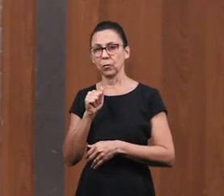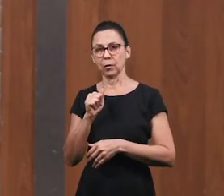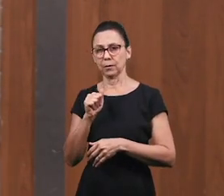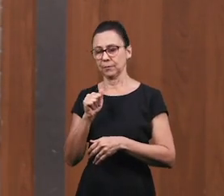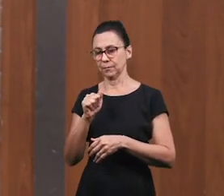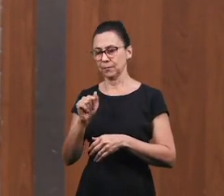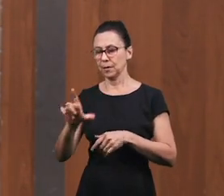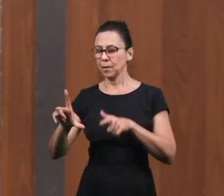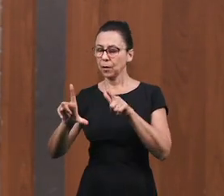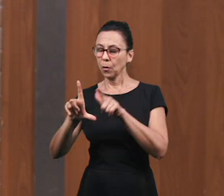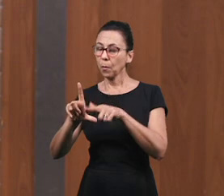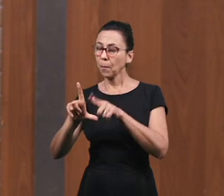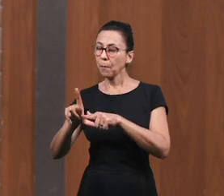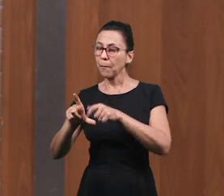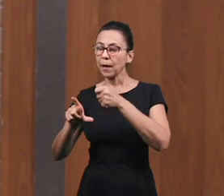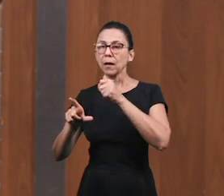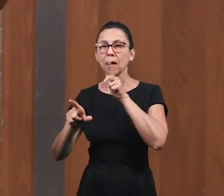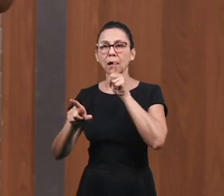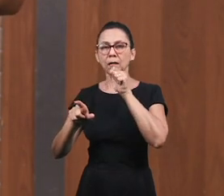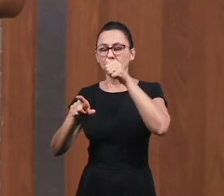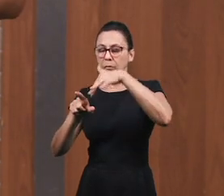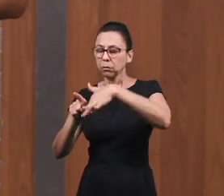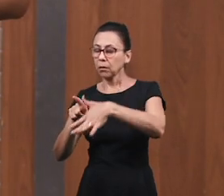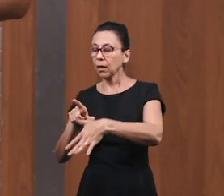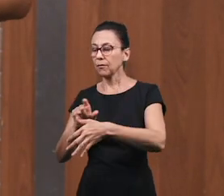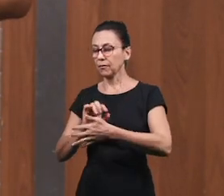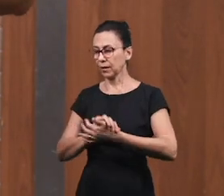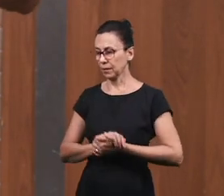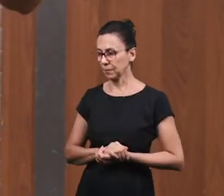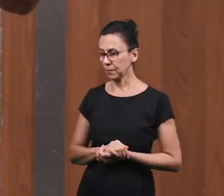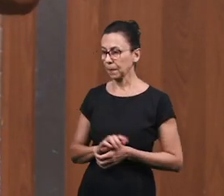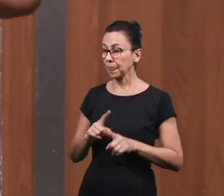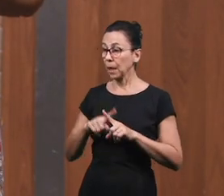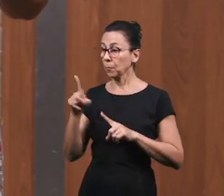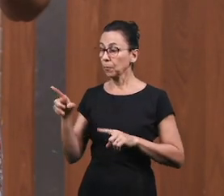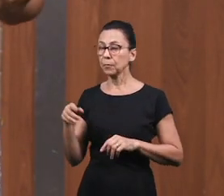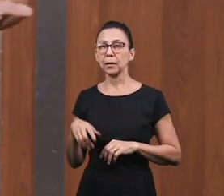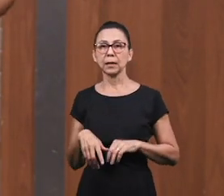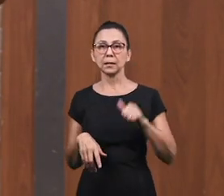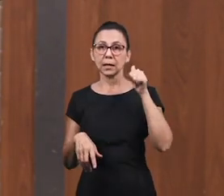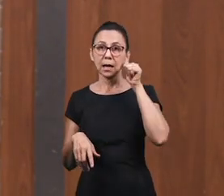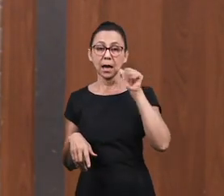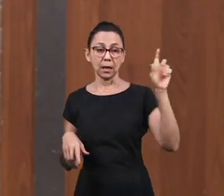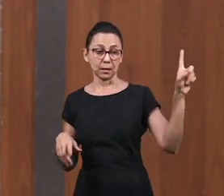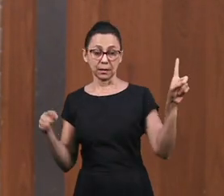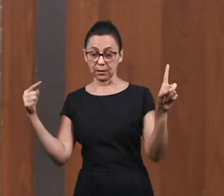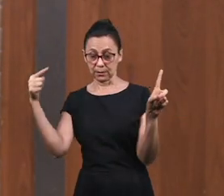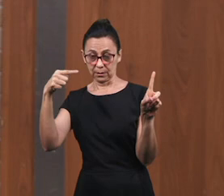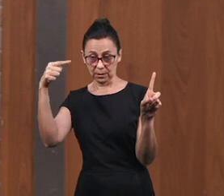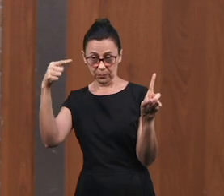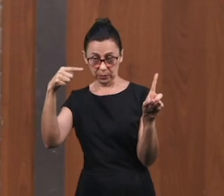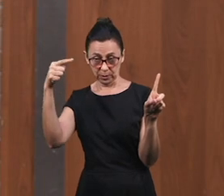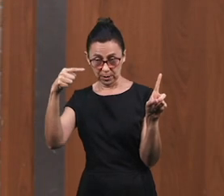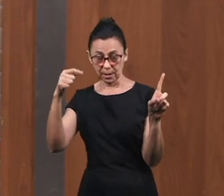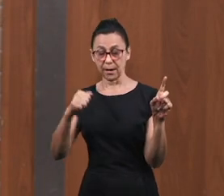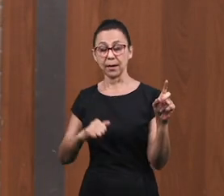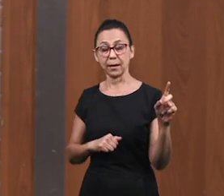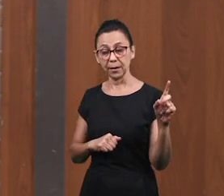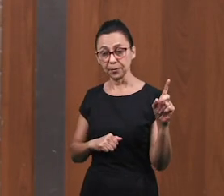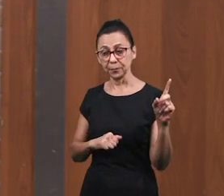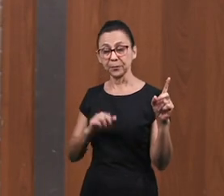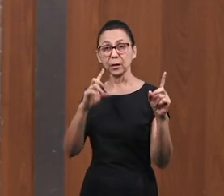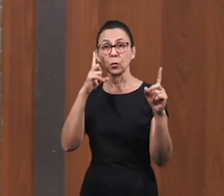Y lavar mis pies Con sus lágrimas Enjuagó Con sus cabellos Y Jesús